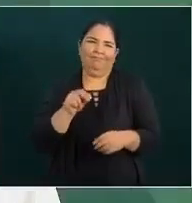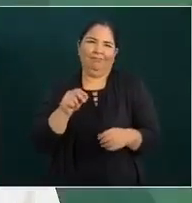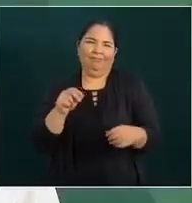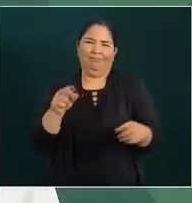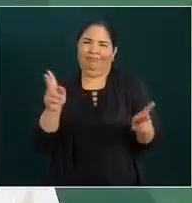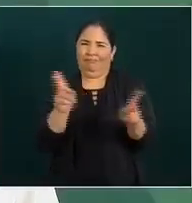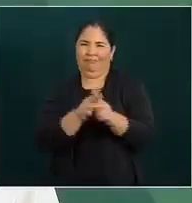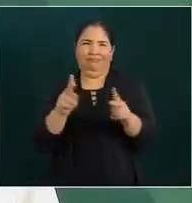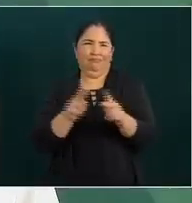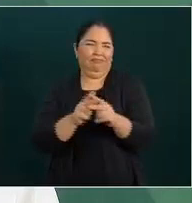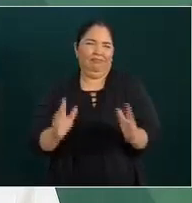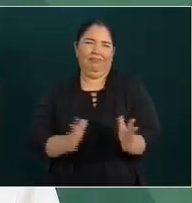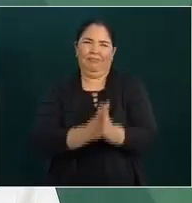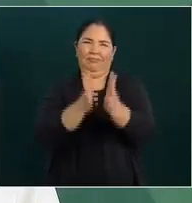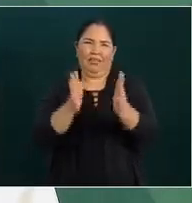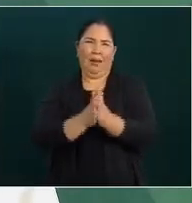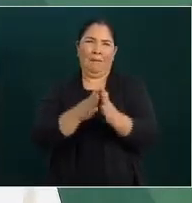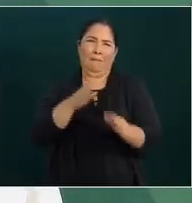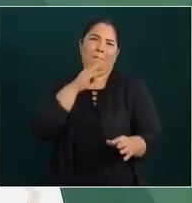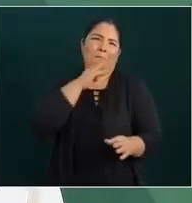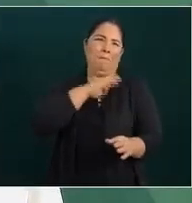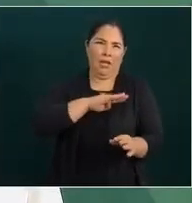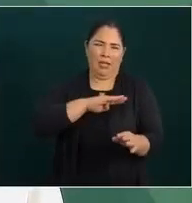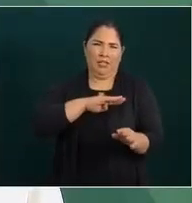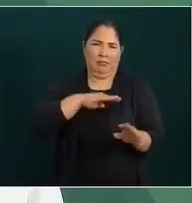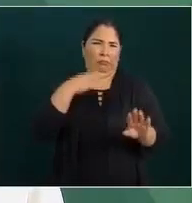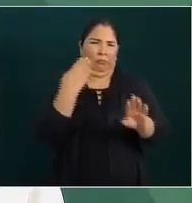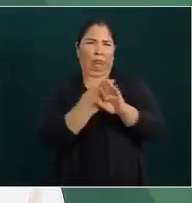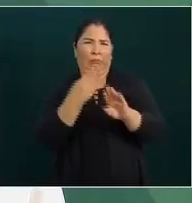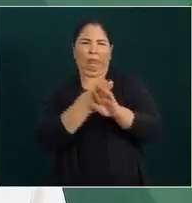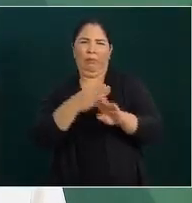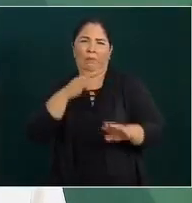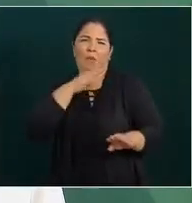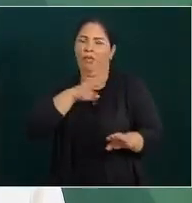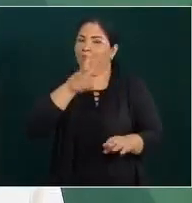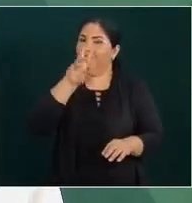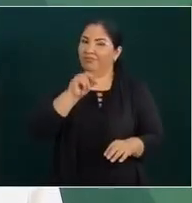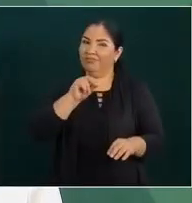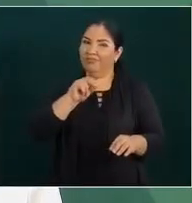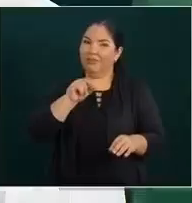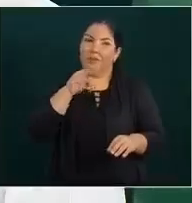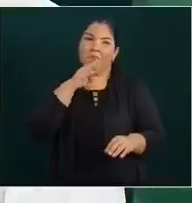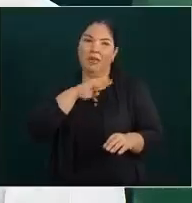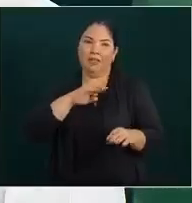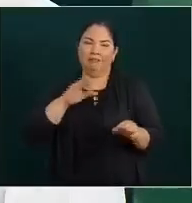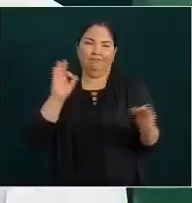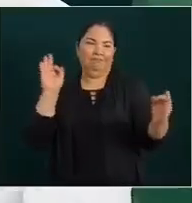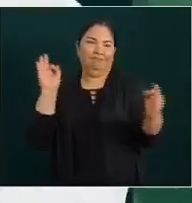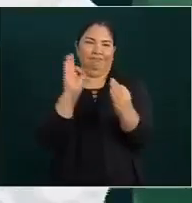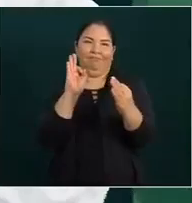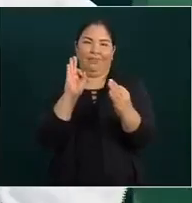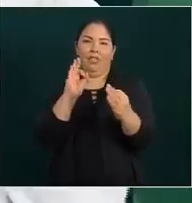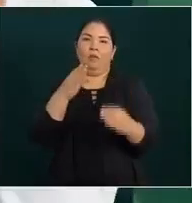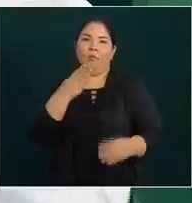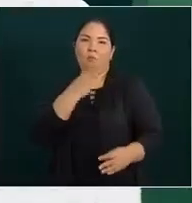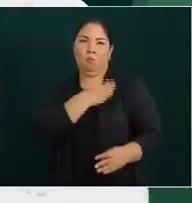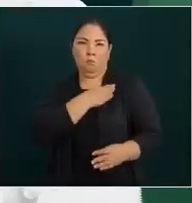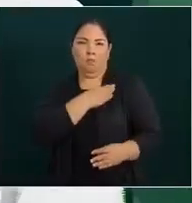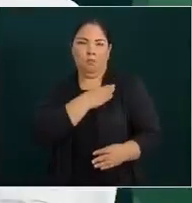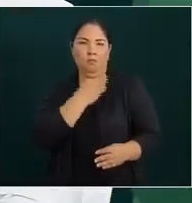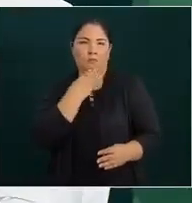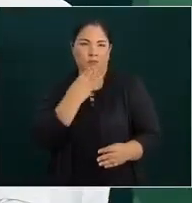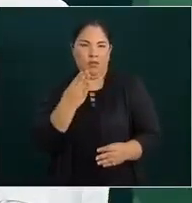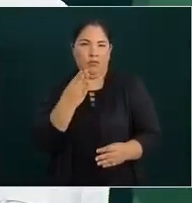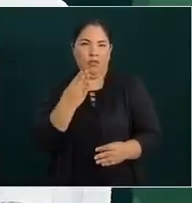con el mal. El mal hay que enfrentarlo haciendo el bien. Y esto a los